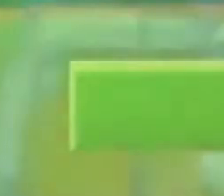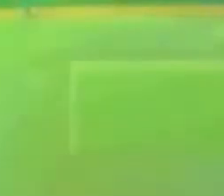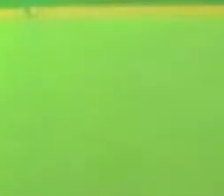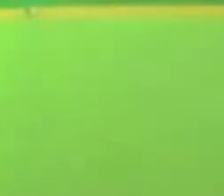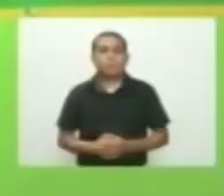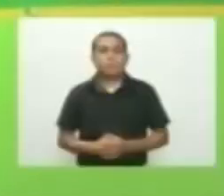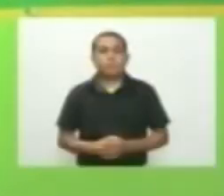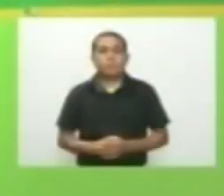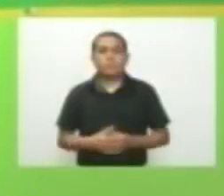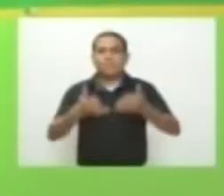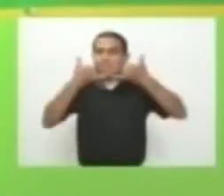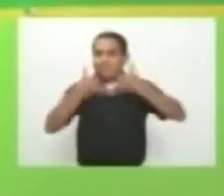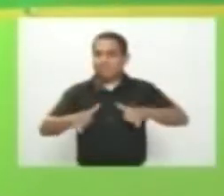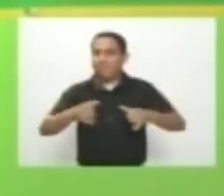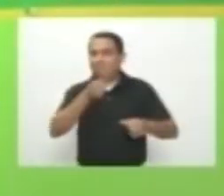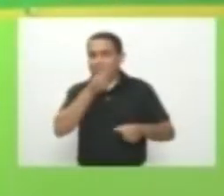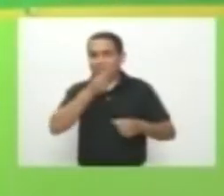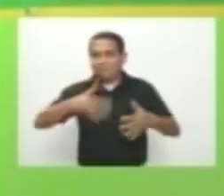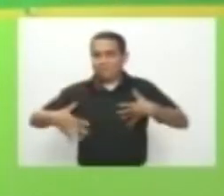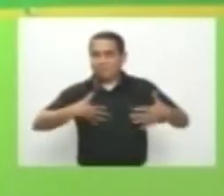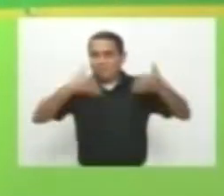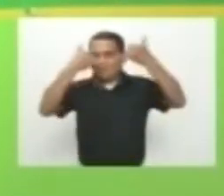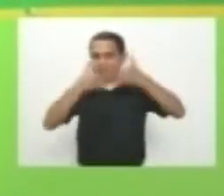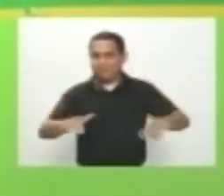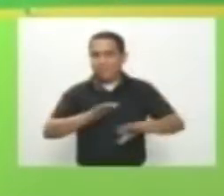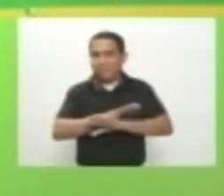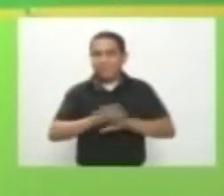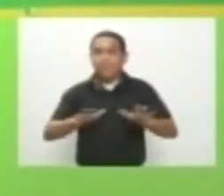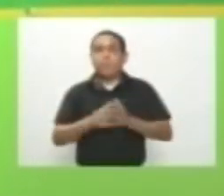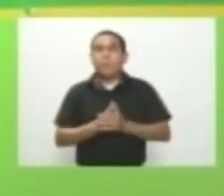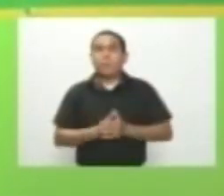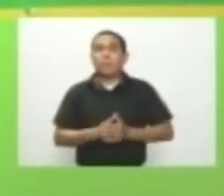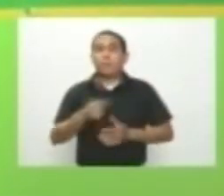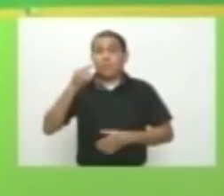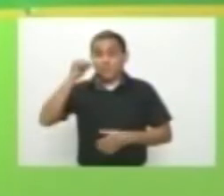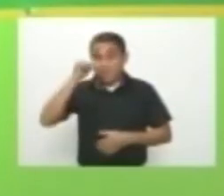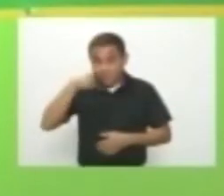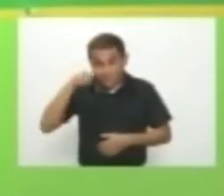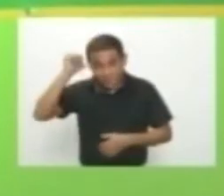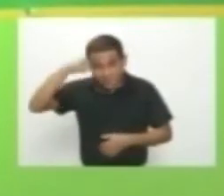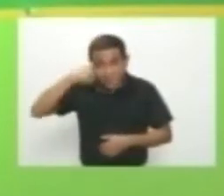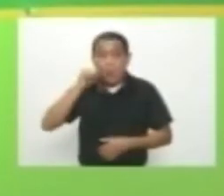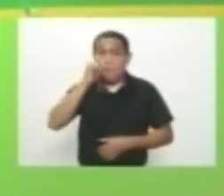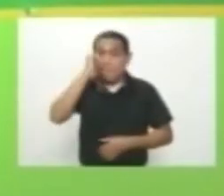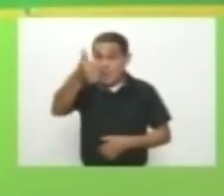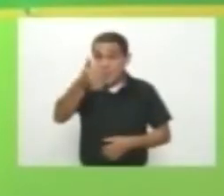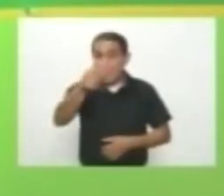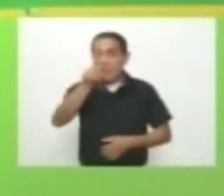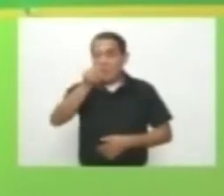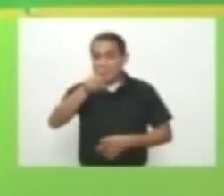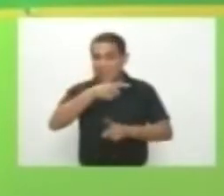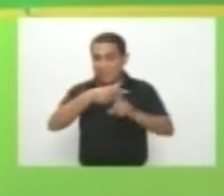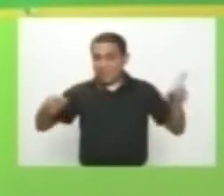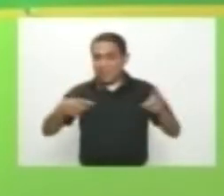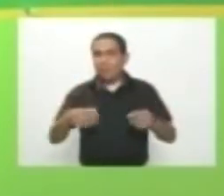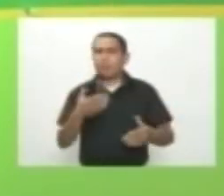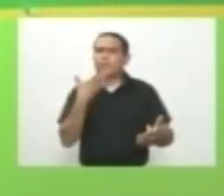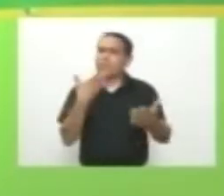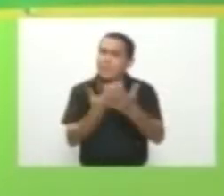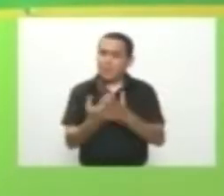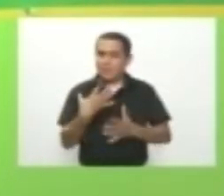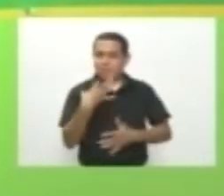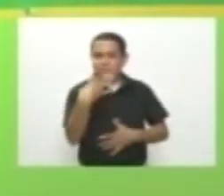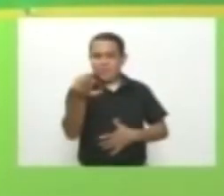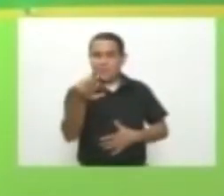Y hasta aquí Las noticias Del entretenimiento No olviden Nuestra cita mañana A las 6.30 Gracias por elegir